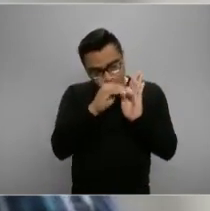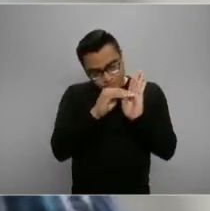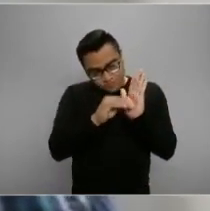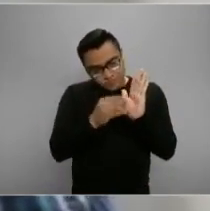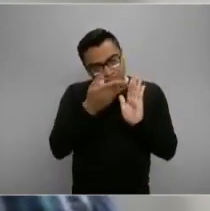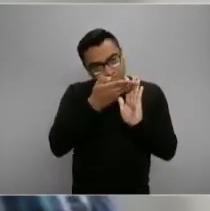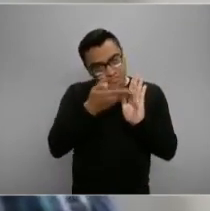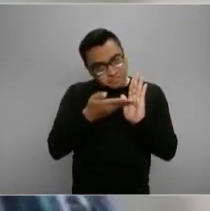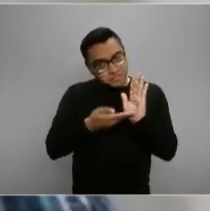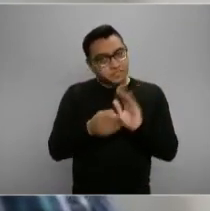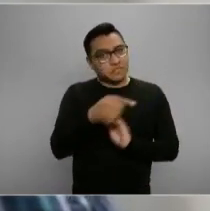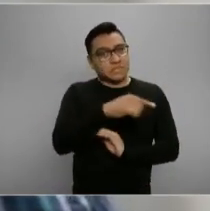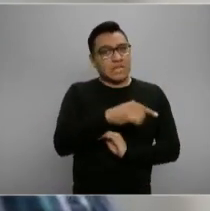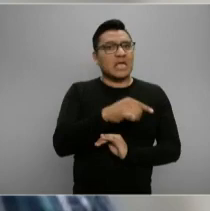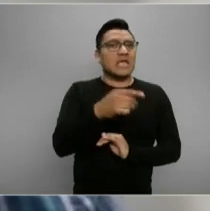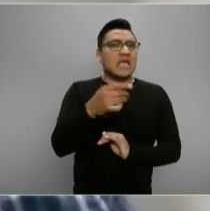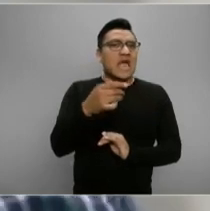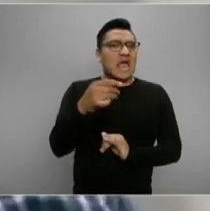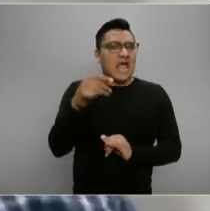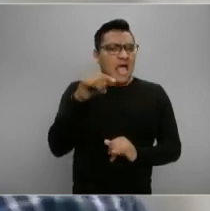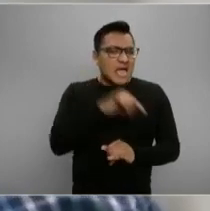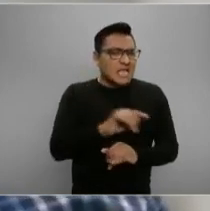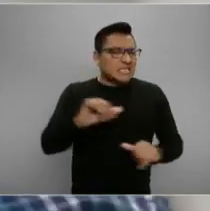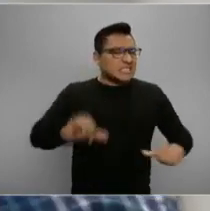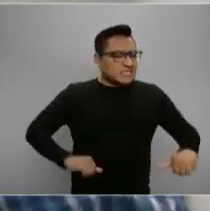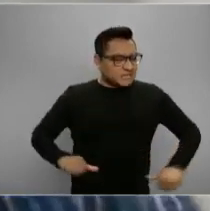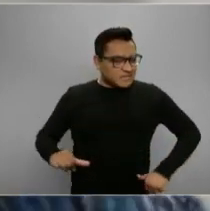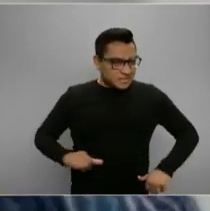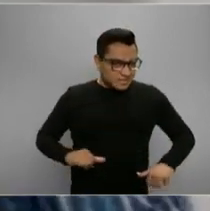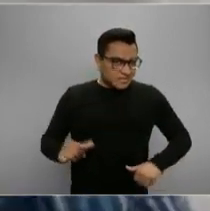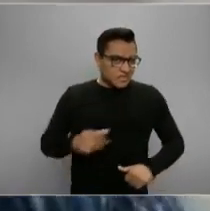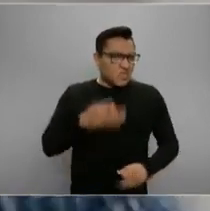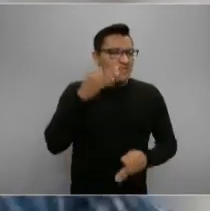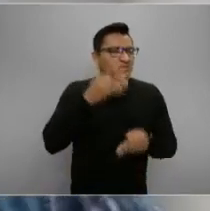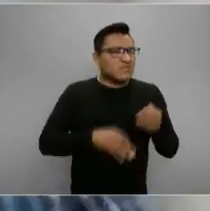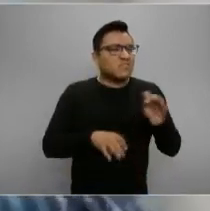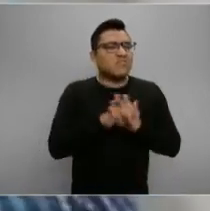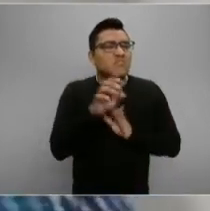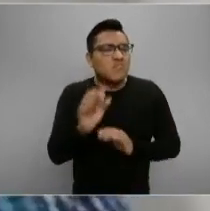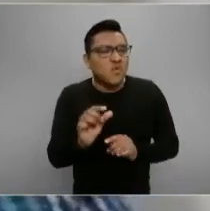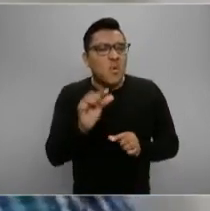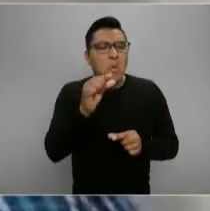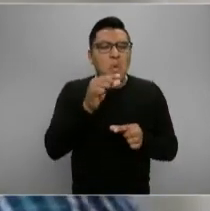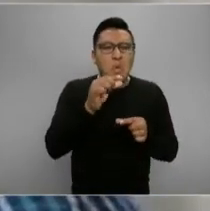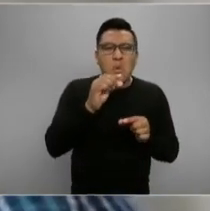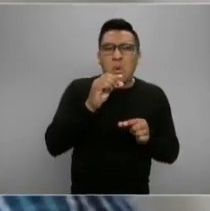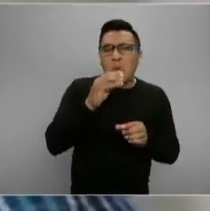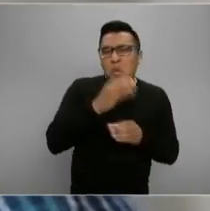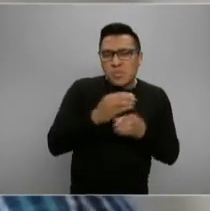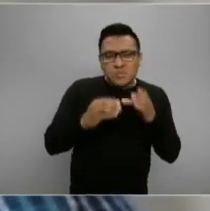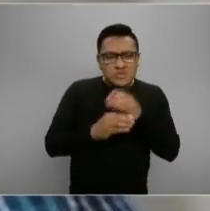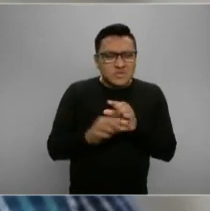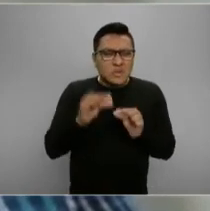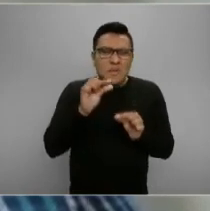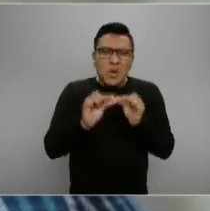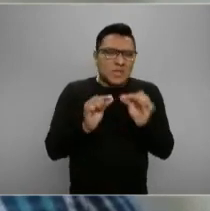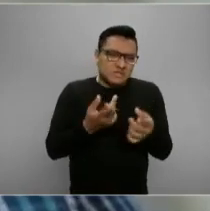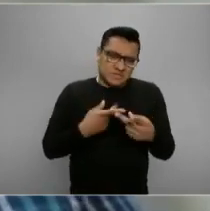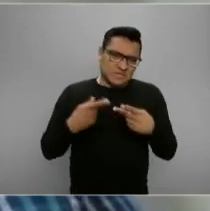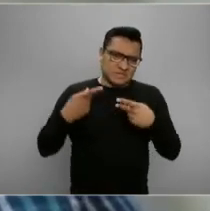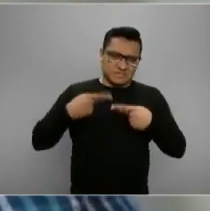concluidas o están en procesos, digamos, de revisión de detalles mínimos por parte de las supervisiones. Entonces,